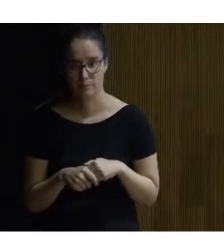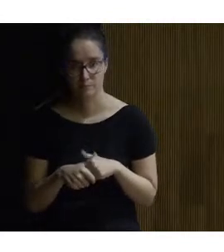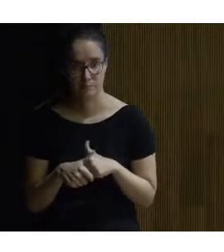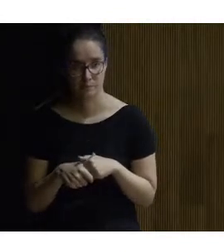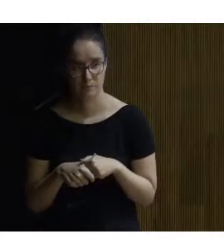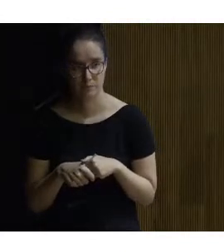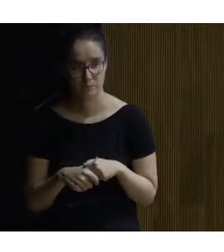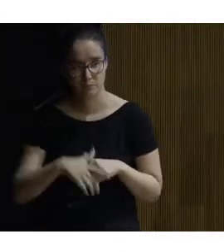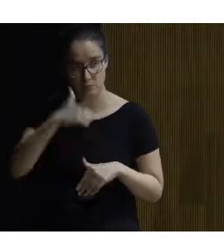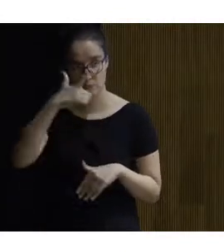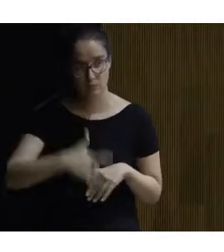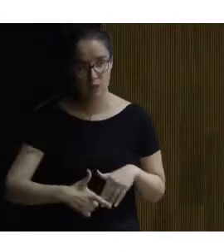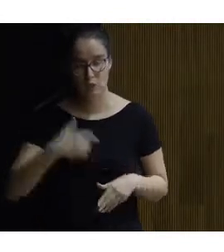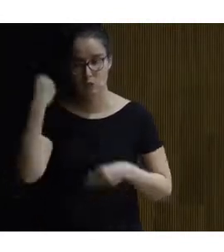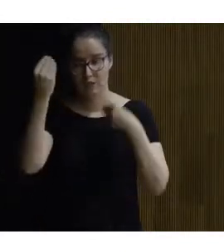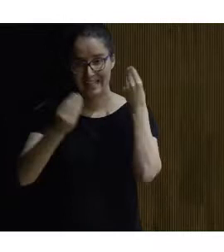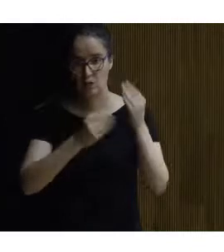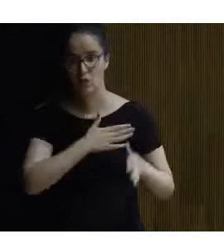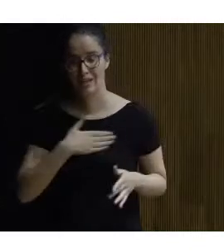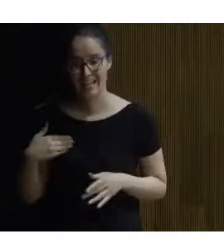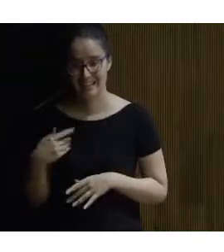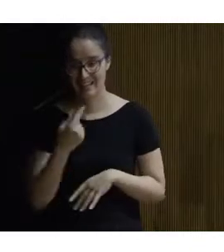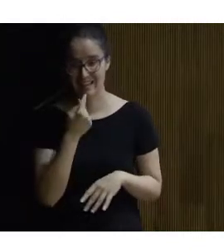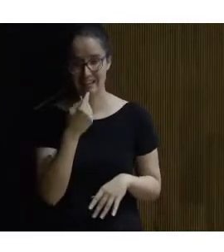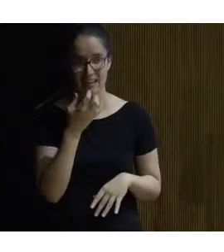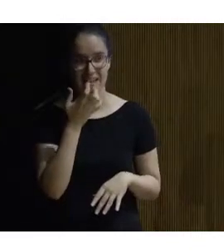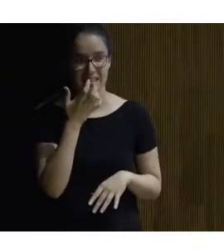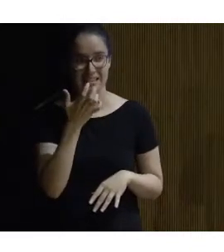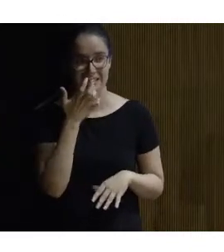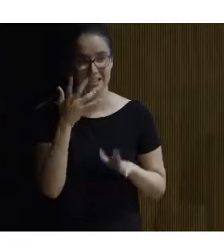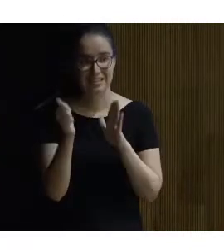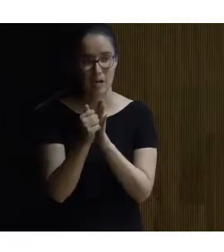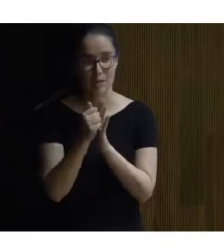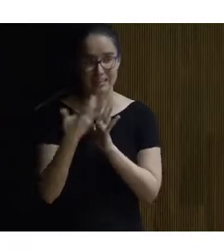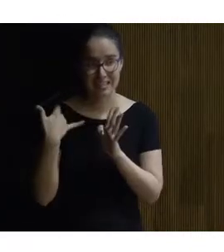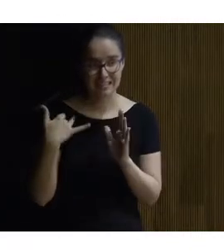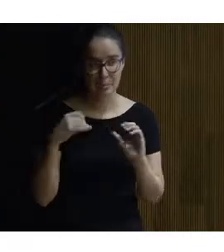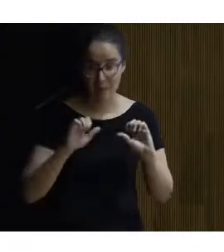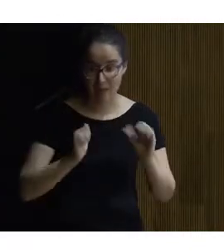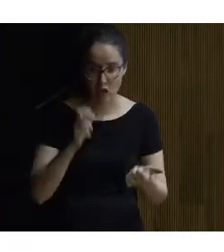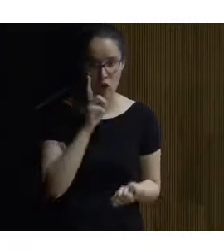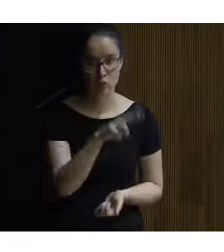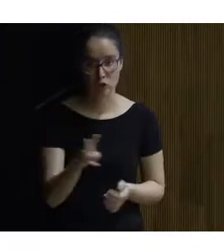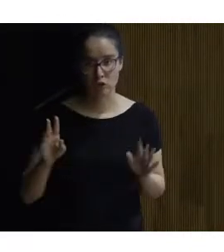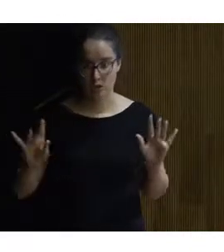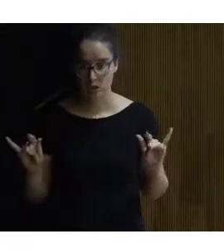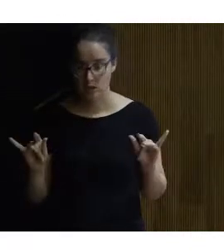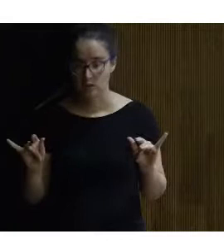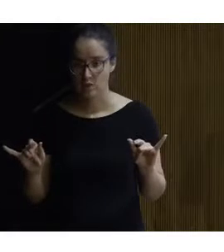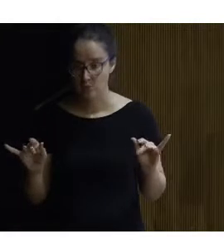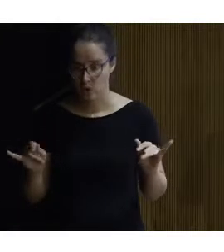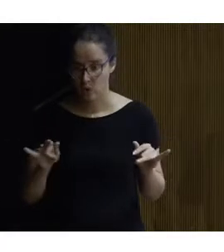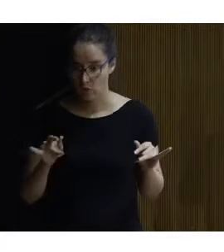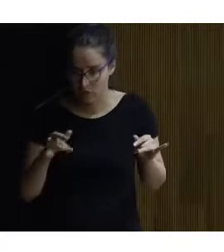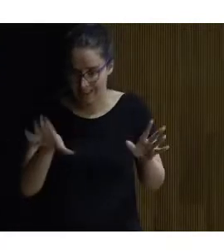pero yo creo que lo que quería decir era si esta app se estaba ya introducida en los museos yo he